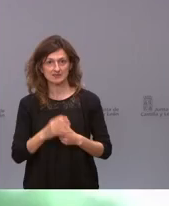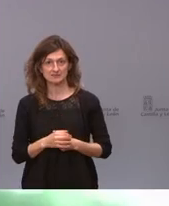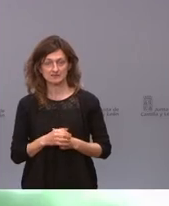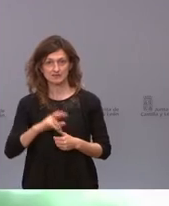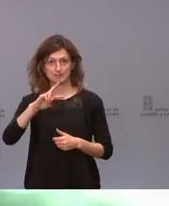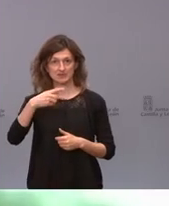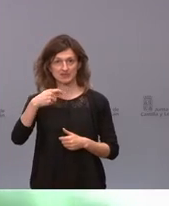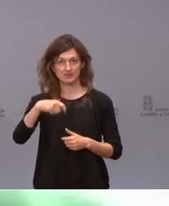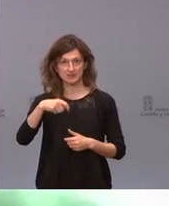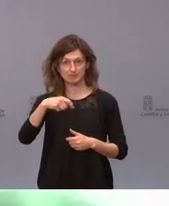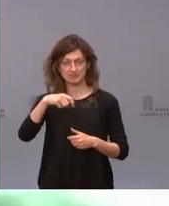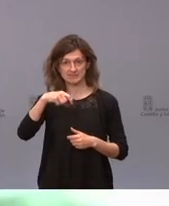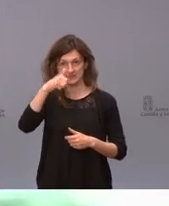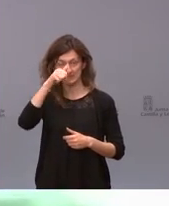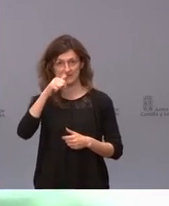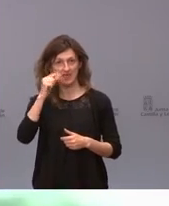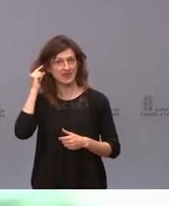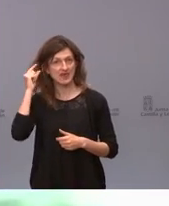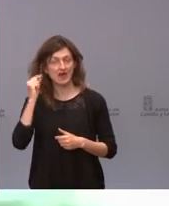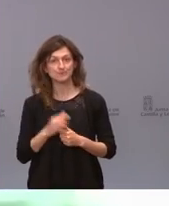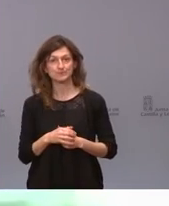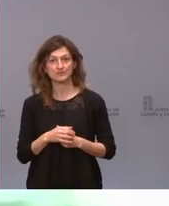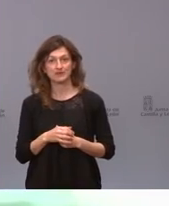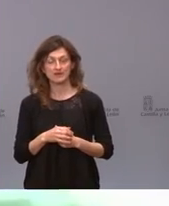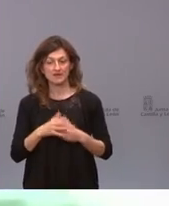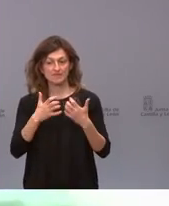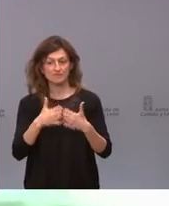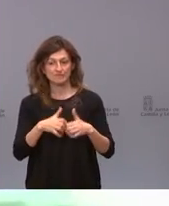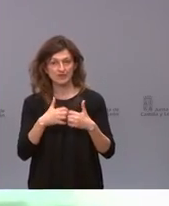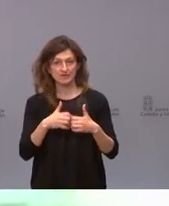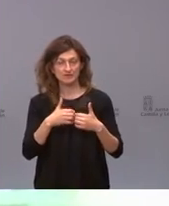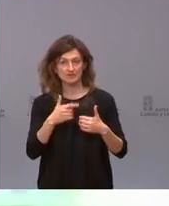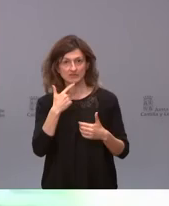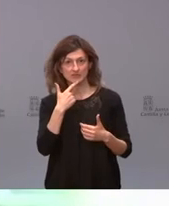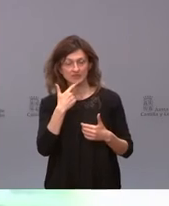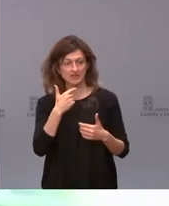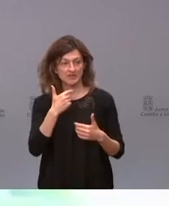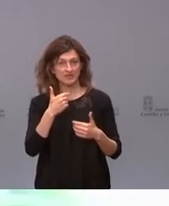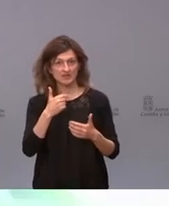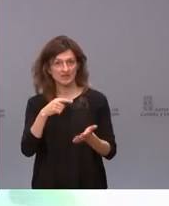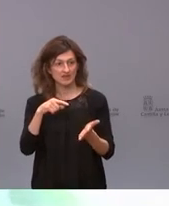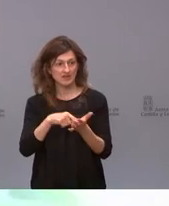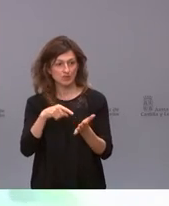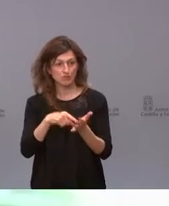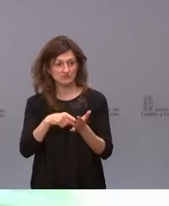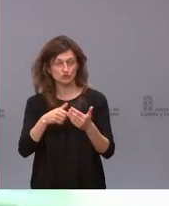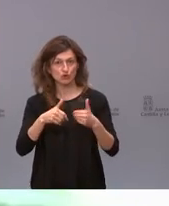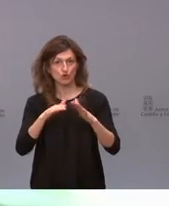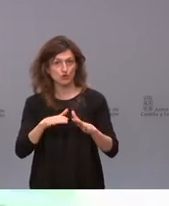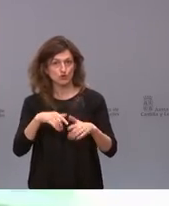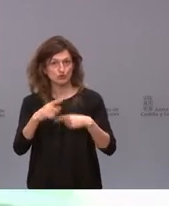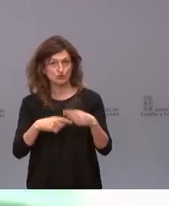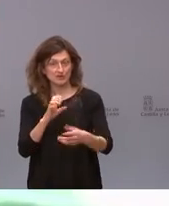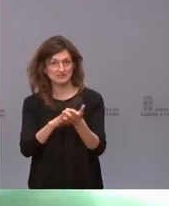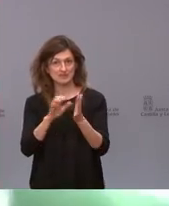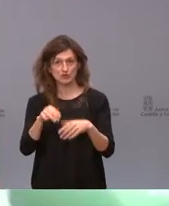vicepresidente IGEA ¿en qué situación se encuentra la tramitación de la supresión de la impuesta de sucesiones en Castilla León cuando era una